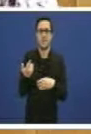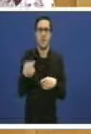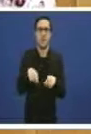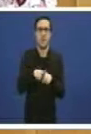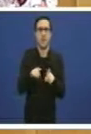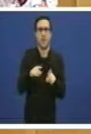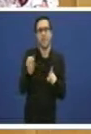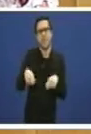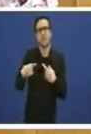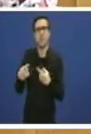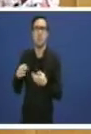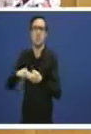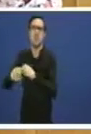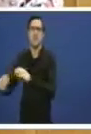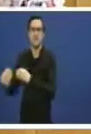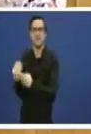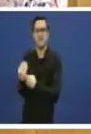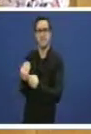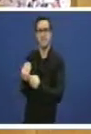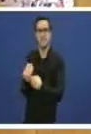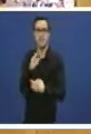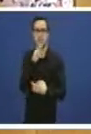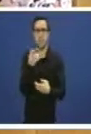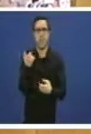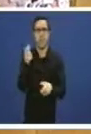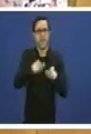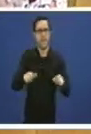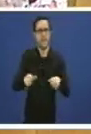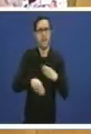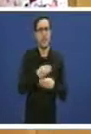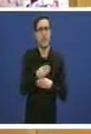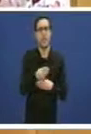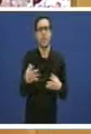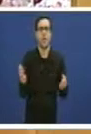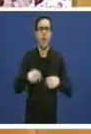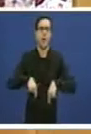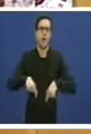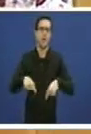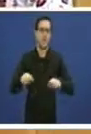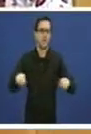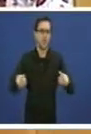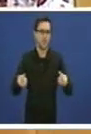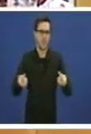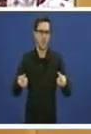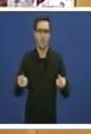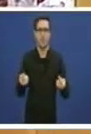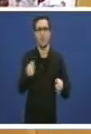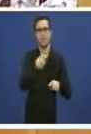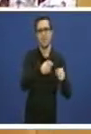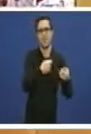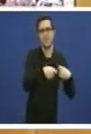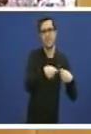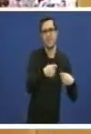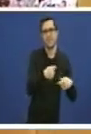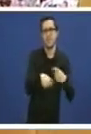xente que falla dispensación das prótesis. Acaban de retirar subvencións de 14 euros por